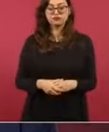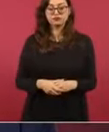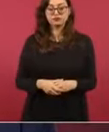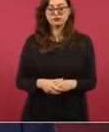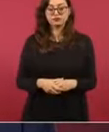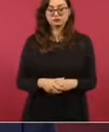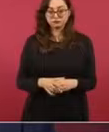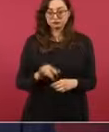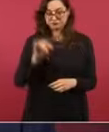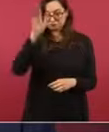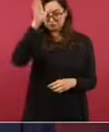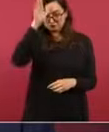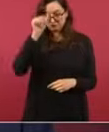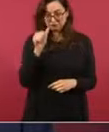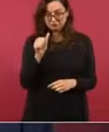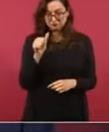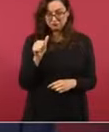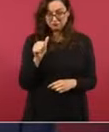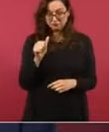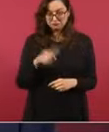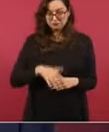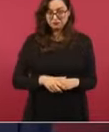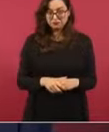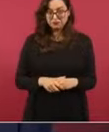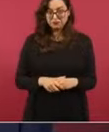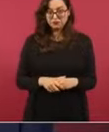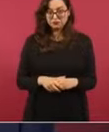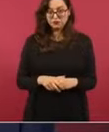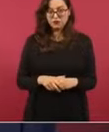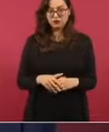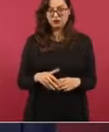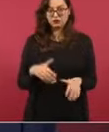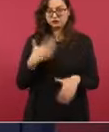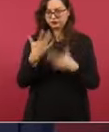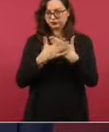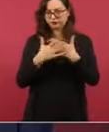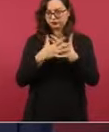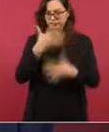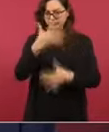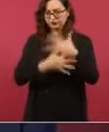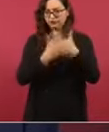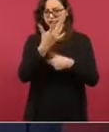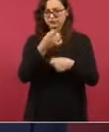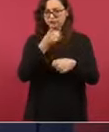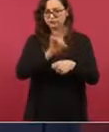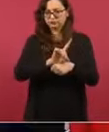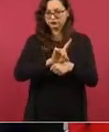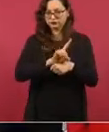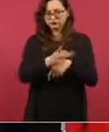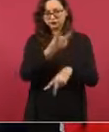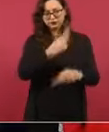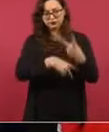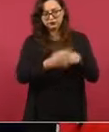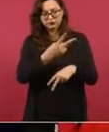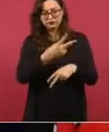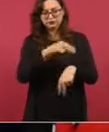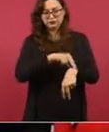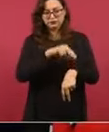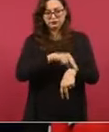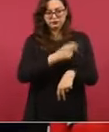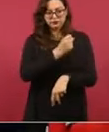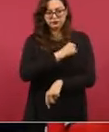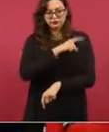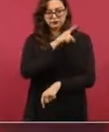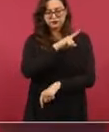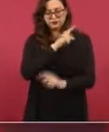Si te parece, en la próxima exposición de los encargados del